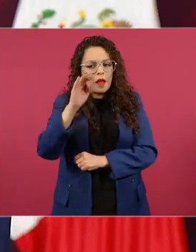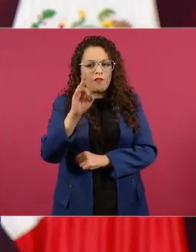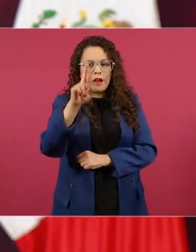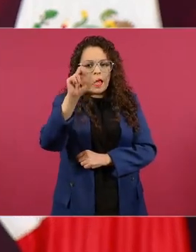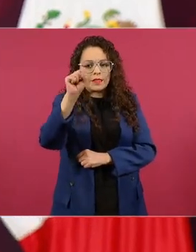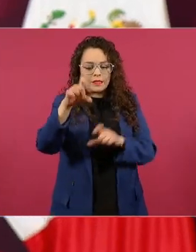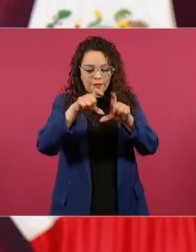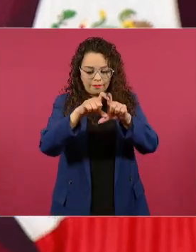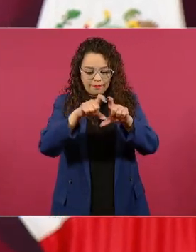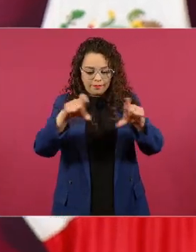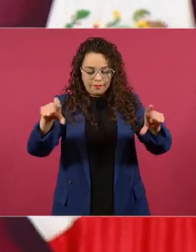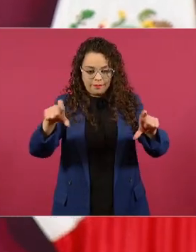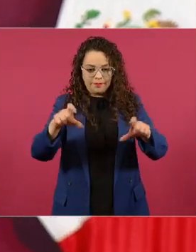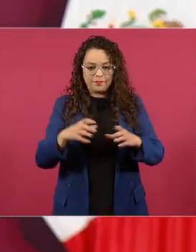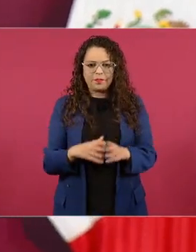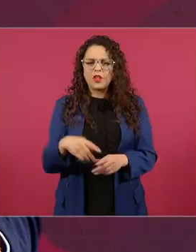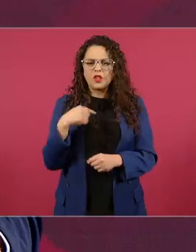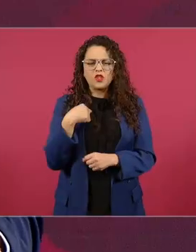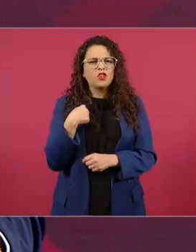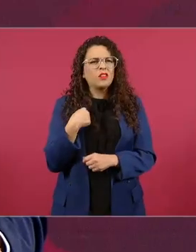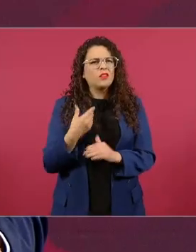leí